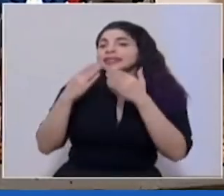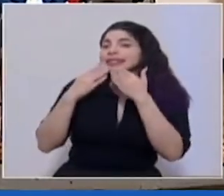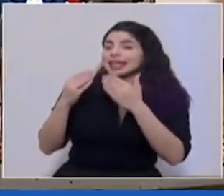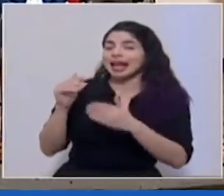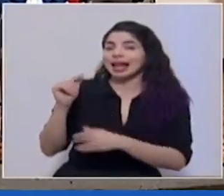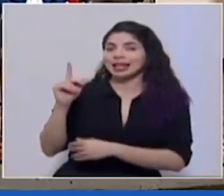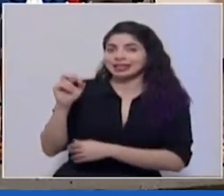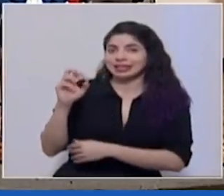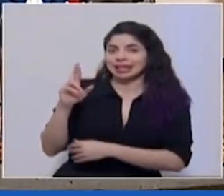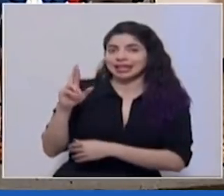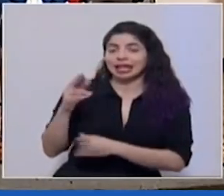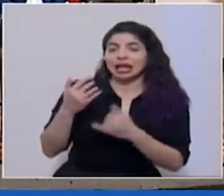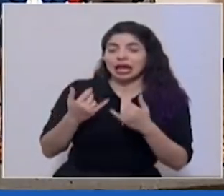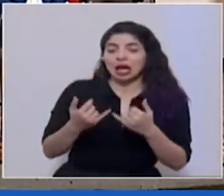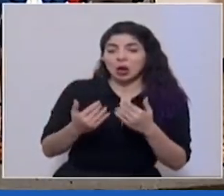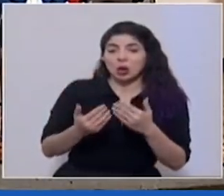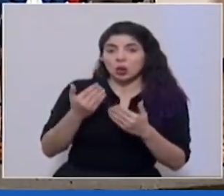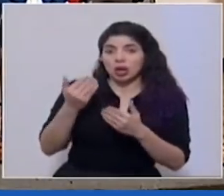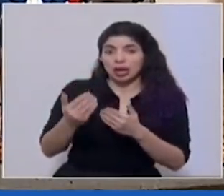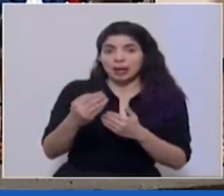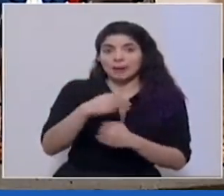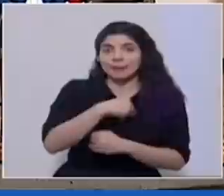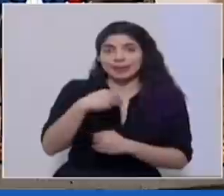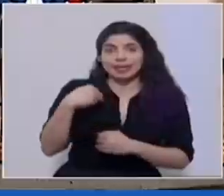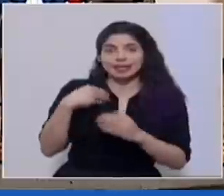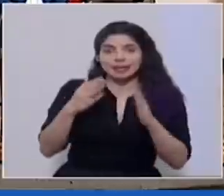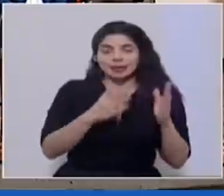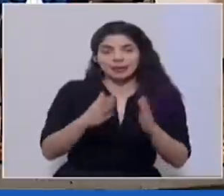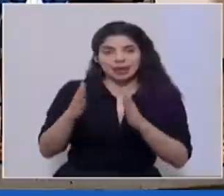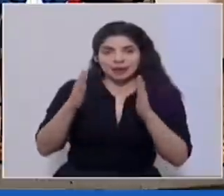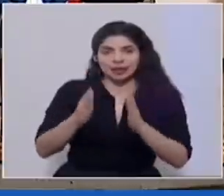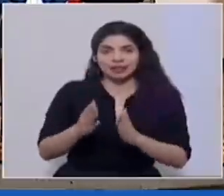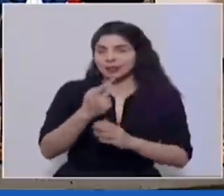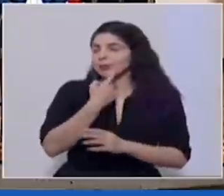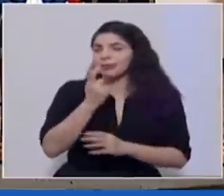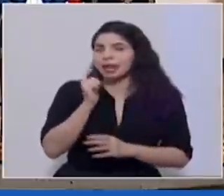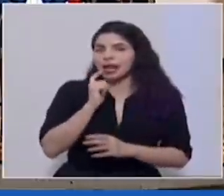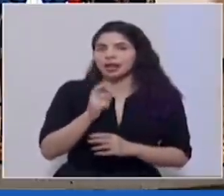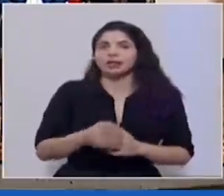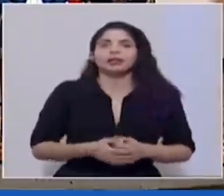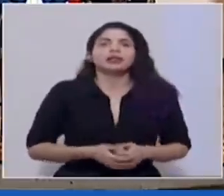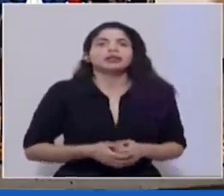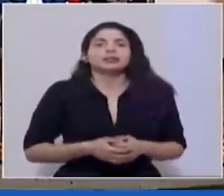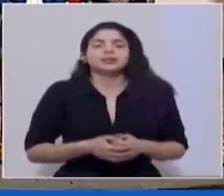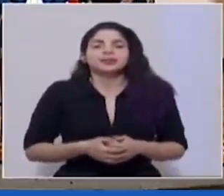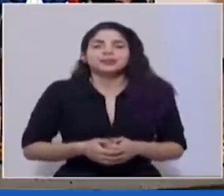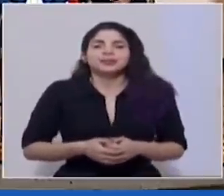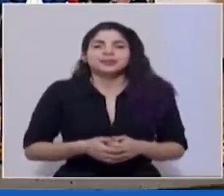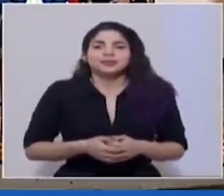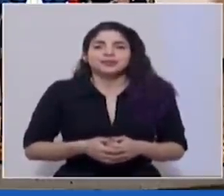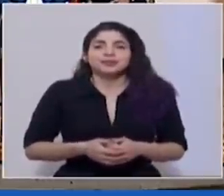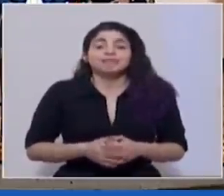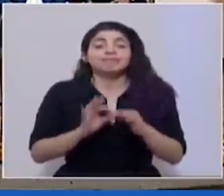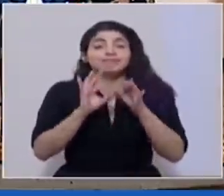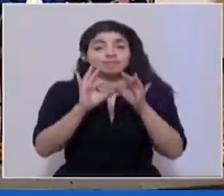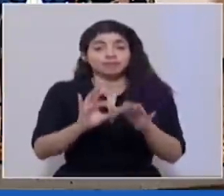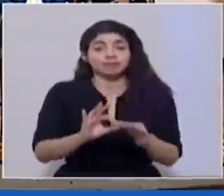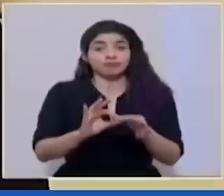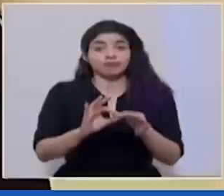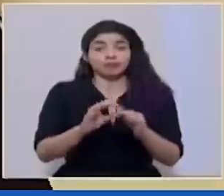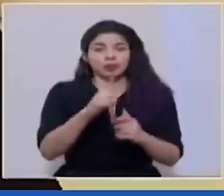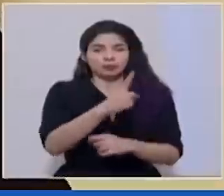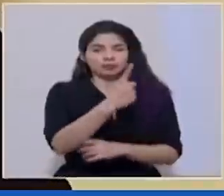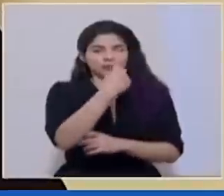a don Alexander. Escuchamos a la ministra de Planificación doña Pilar Garriga. En relación con la